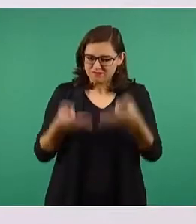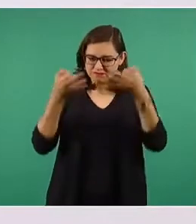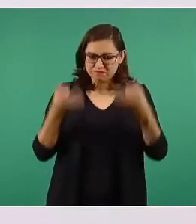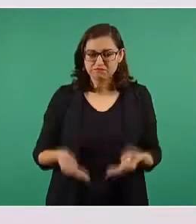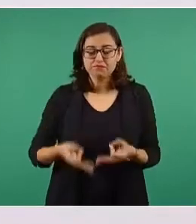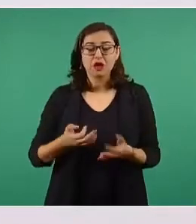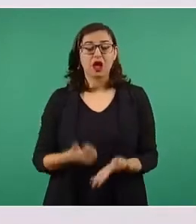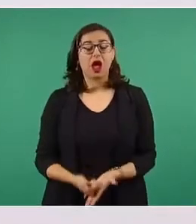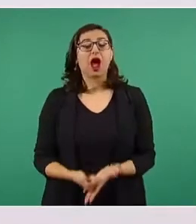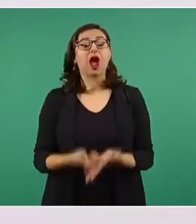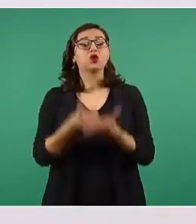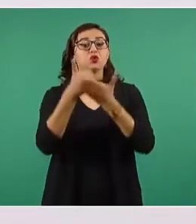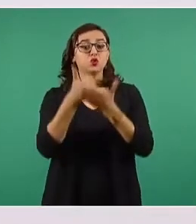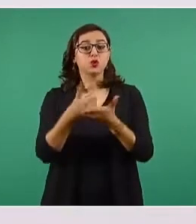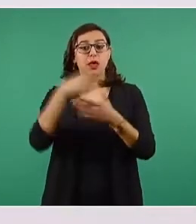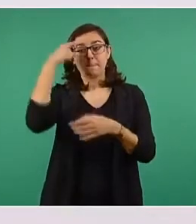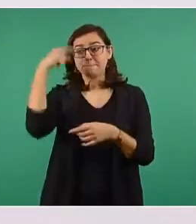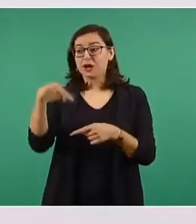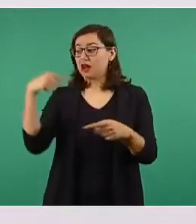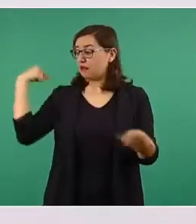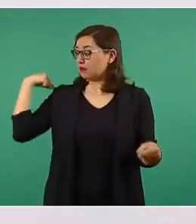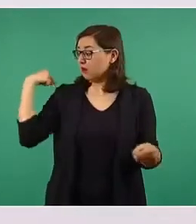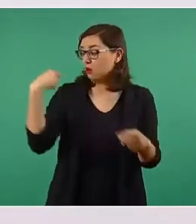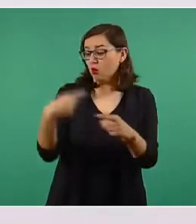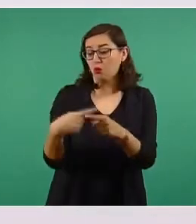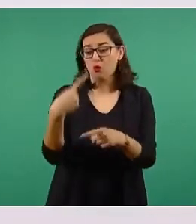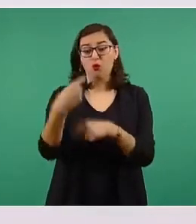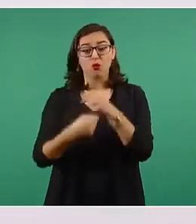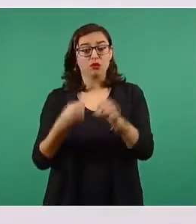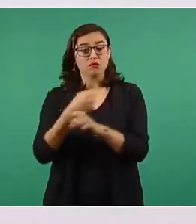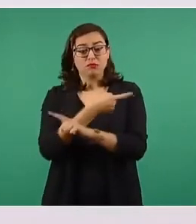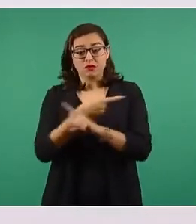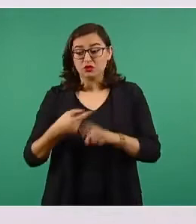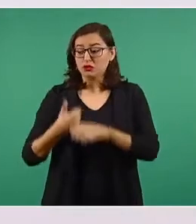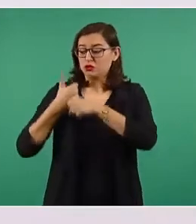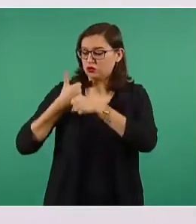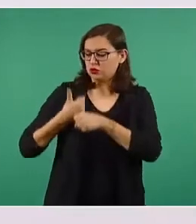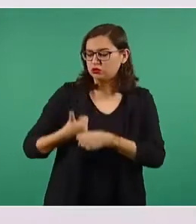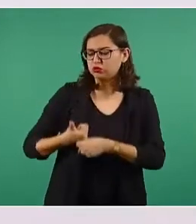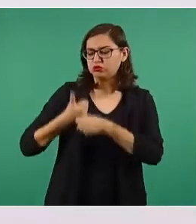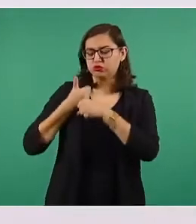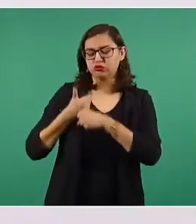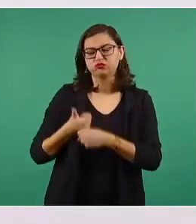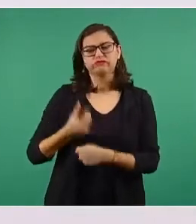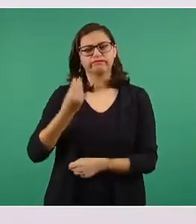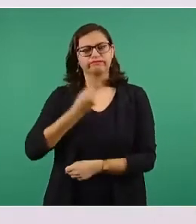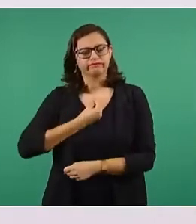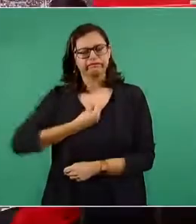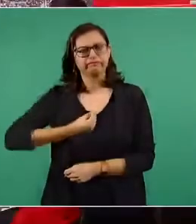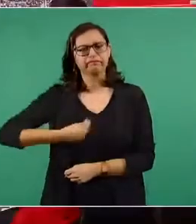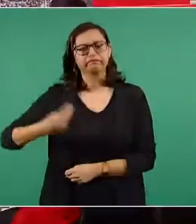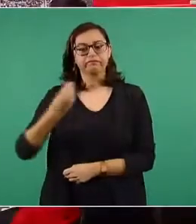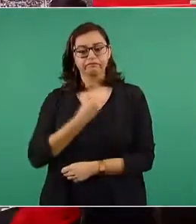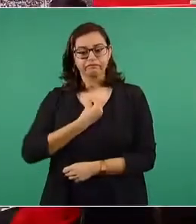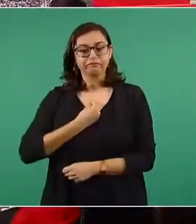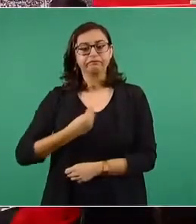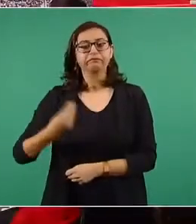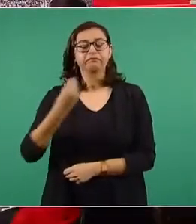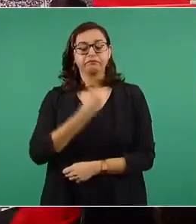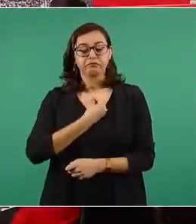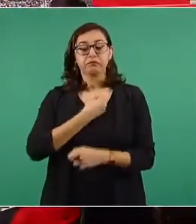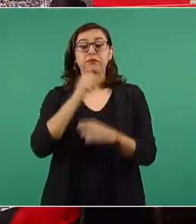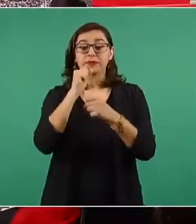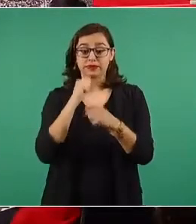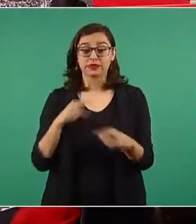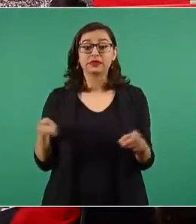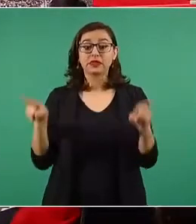los sacrificios y el sufrimiento. La fraternidad se ha hecho presente también para